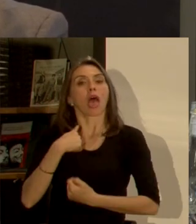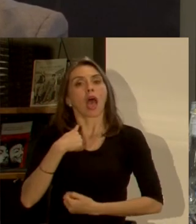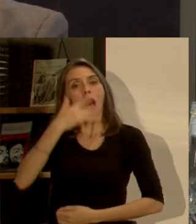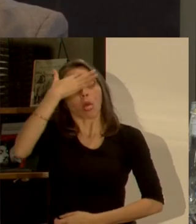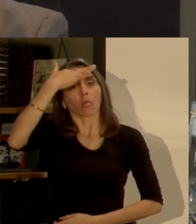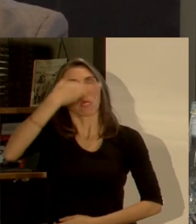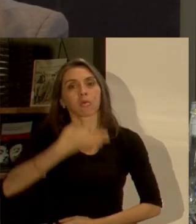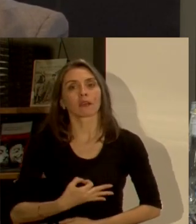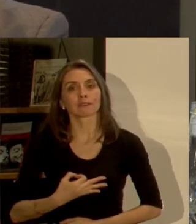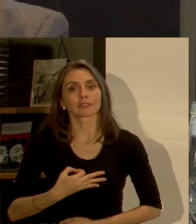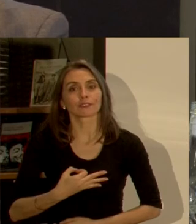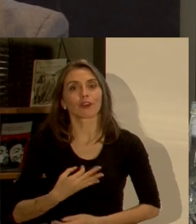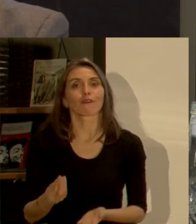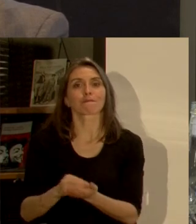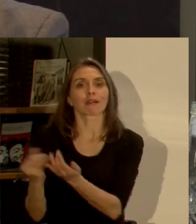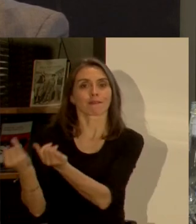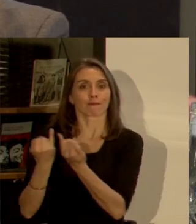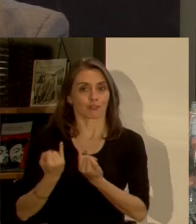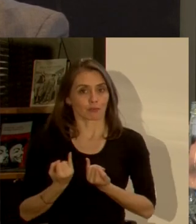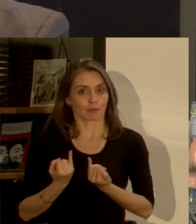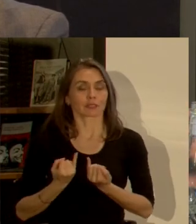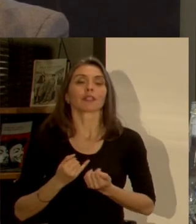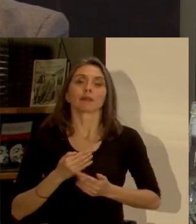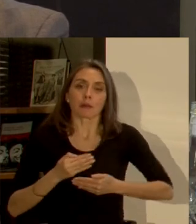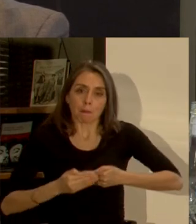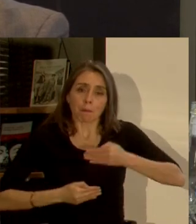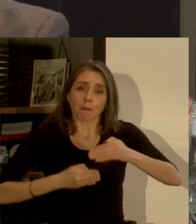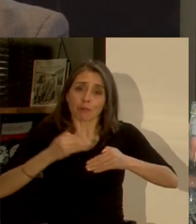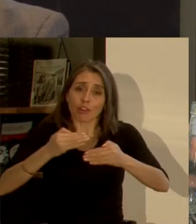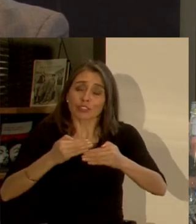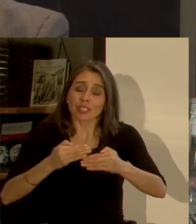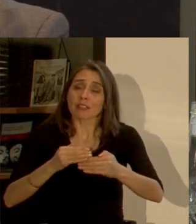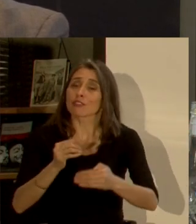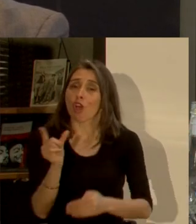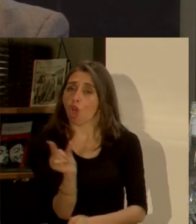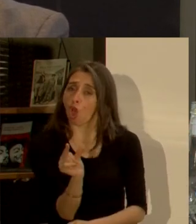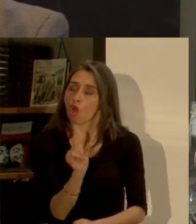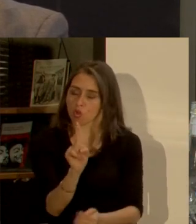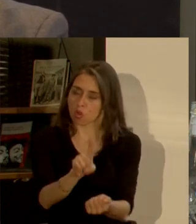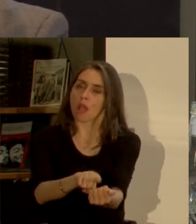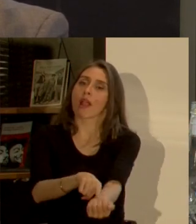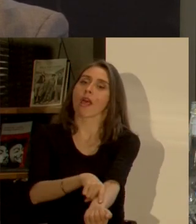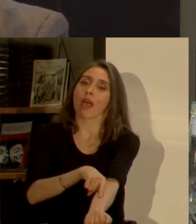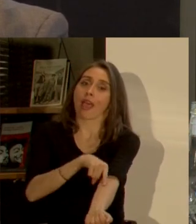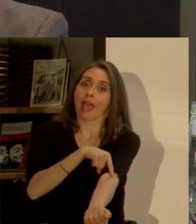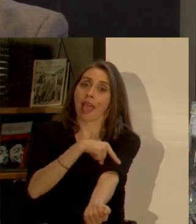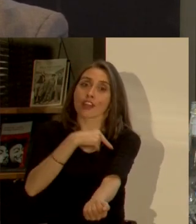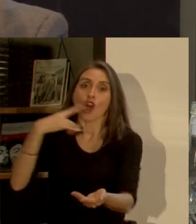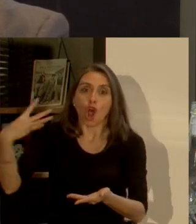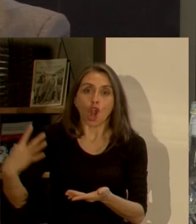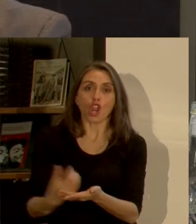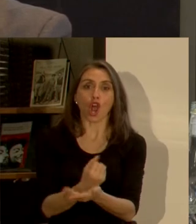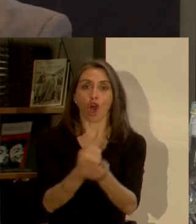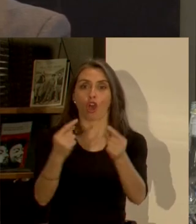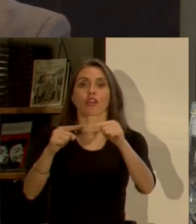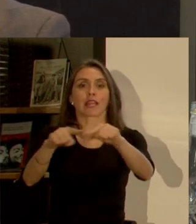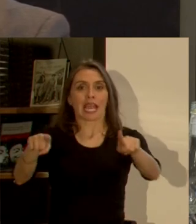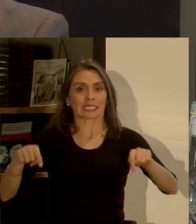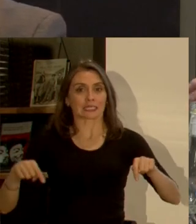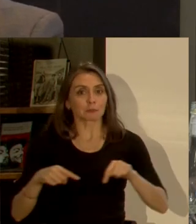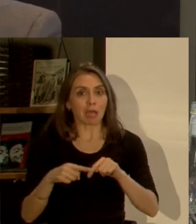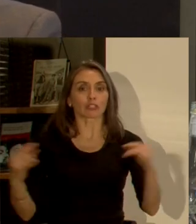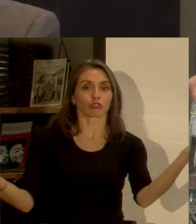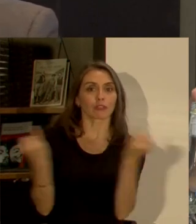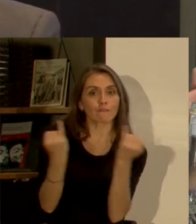decisiones más informadas son procesos de largo aliento pero si se logra ese espacio se mantiene y se